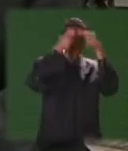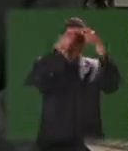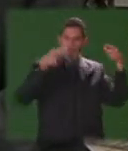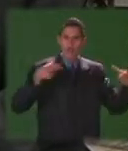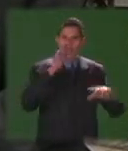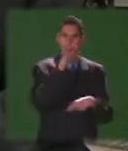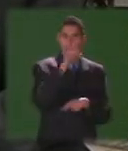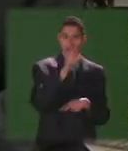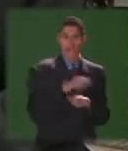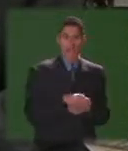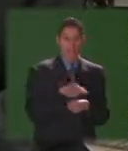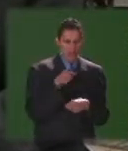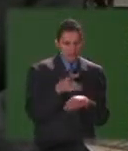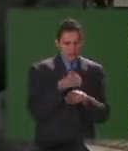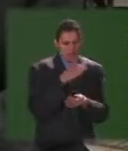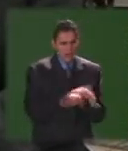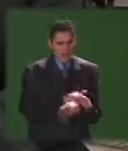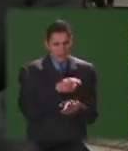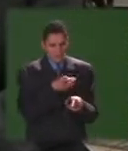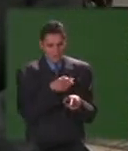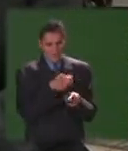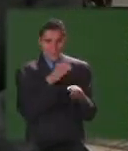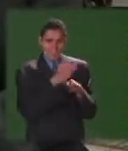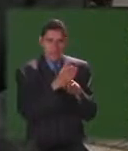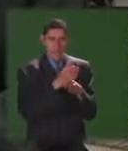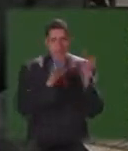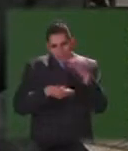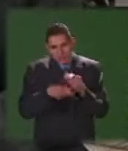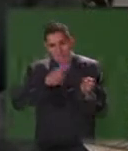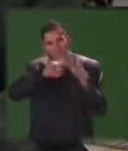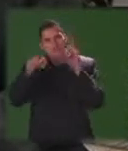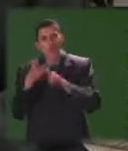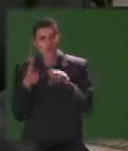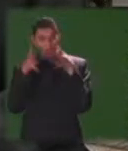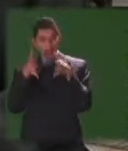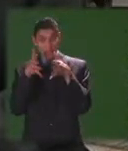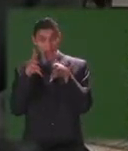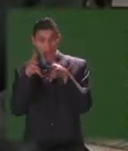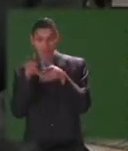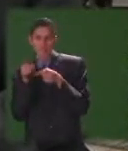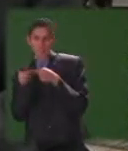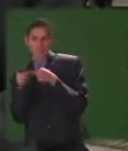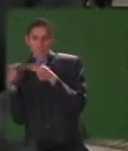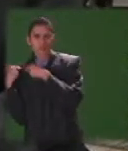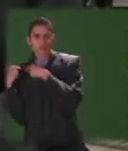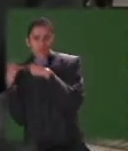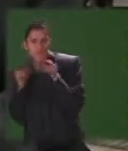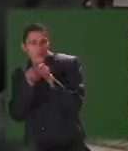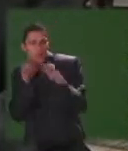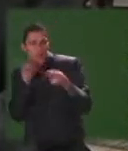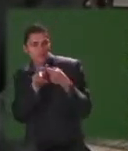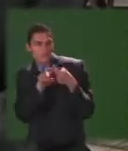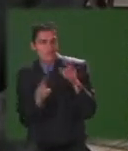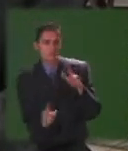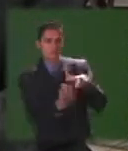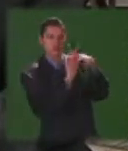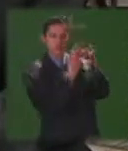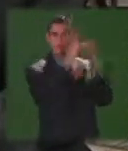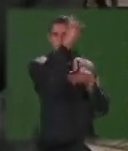y en esa medida con el papel que debía cumplir la educación como gestora digamos de un proyecto